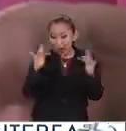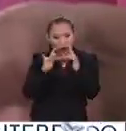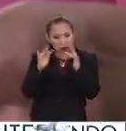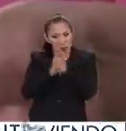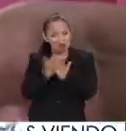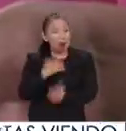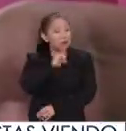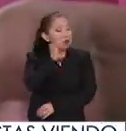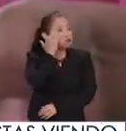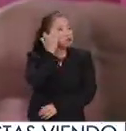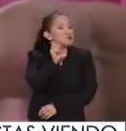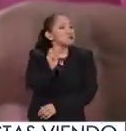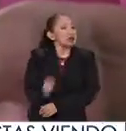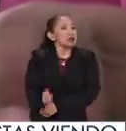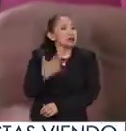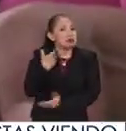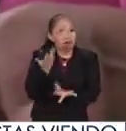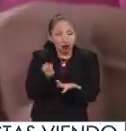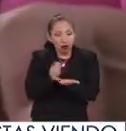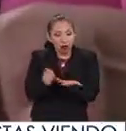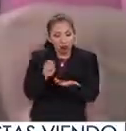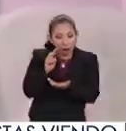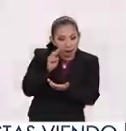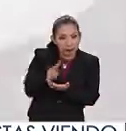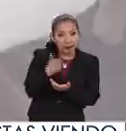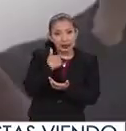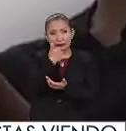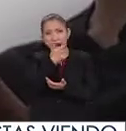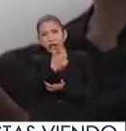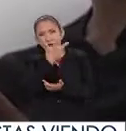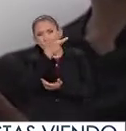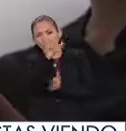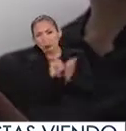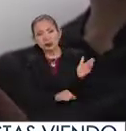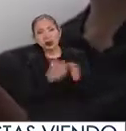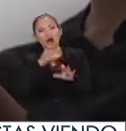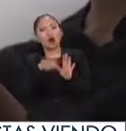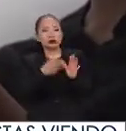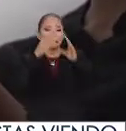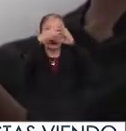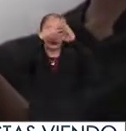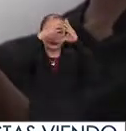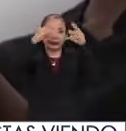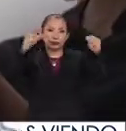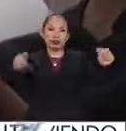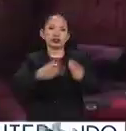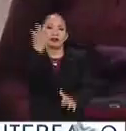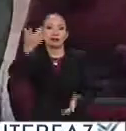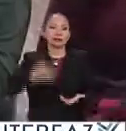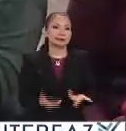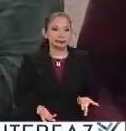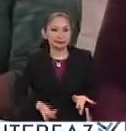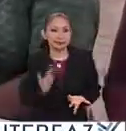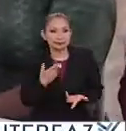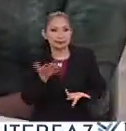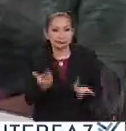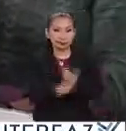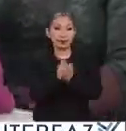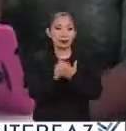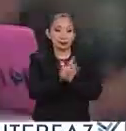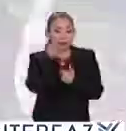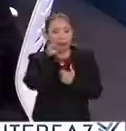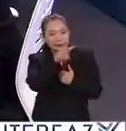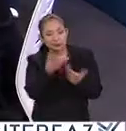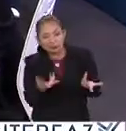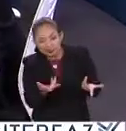libro o que esté dominando la escritura, en seis a ocho meses puede caer al alfabetismo funcional, que es un problema que estamos